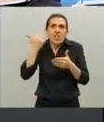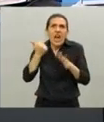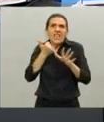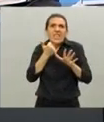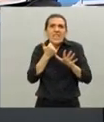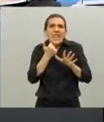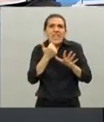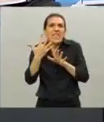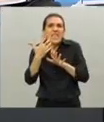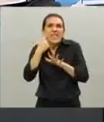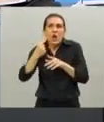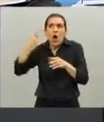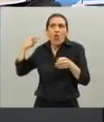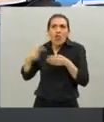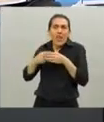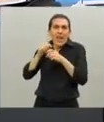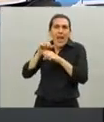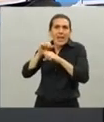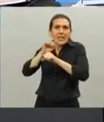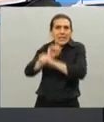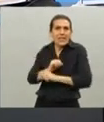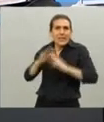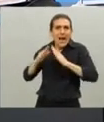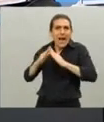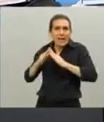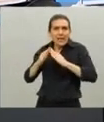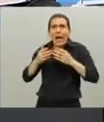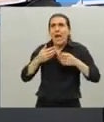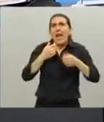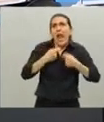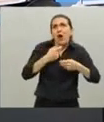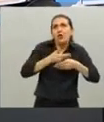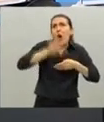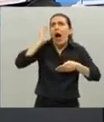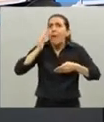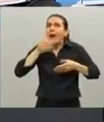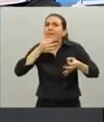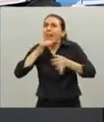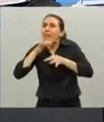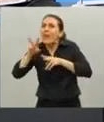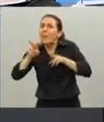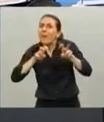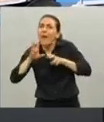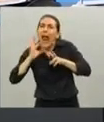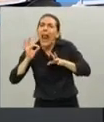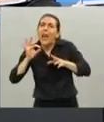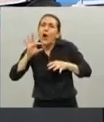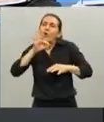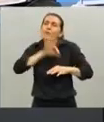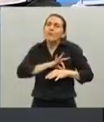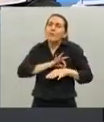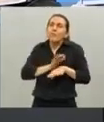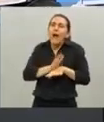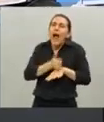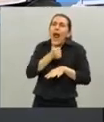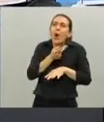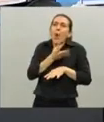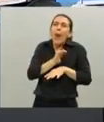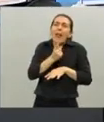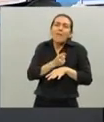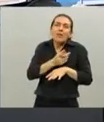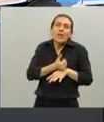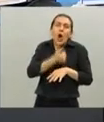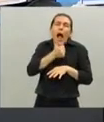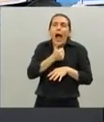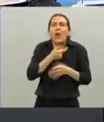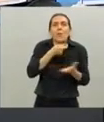cuarentena y aunque vendan el 40% bueno con eso por lo menos pueden pagar algo la cuenta no